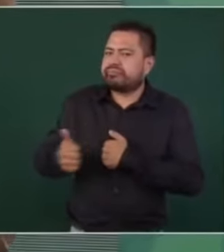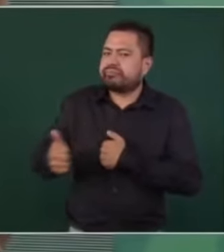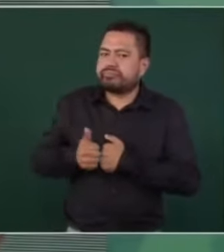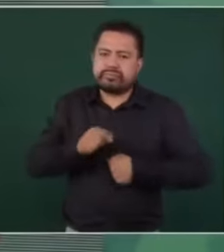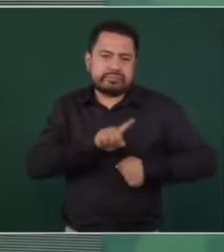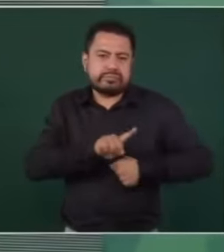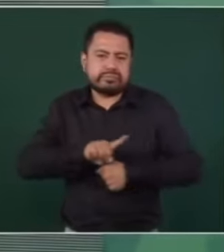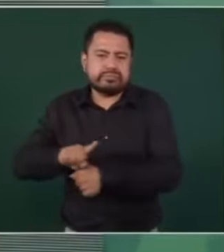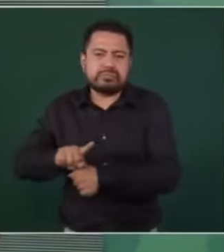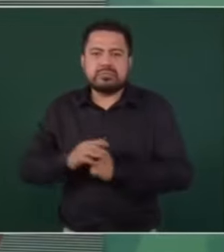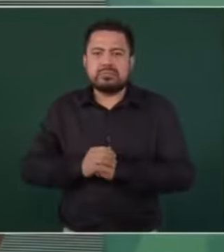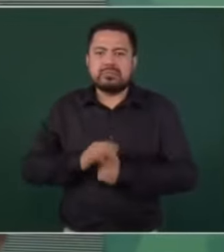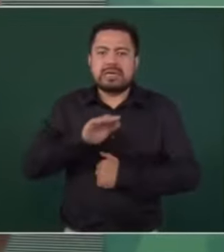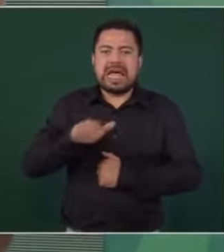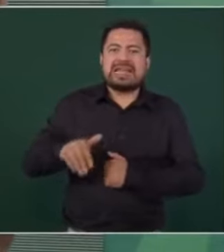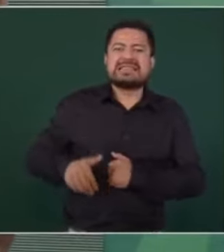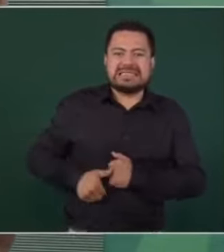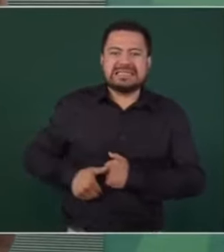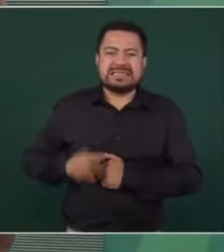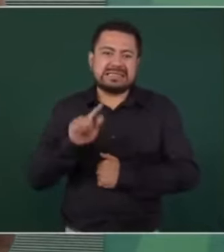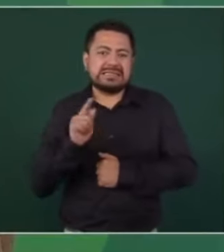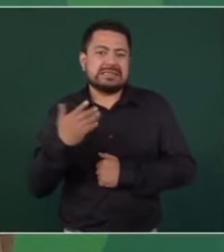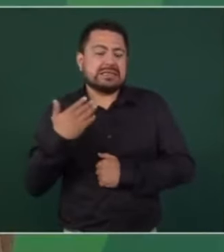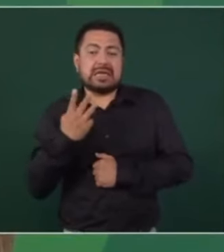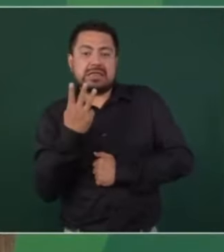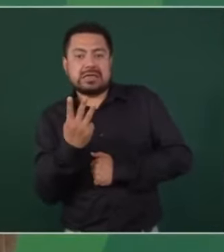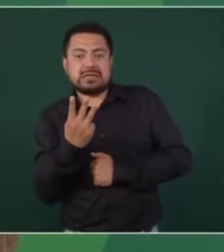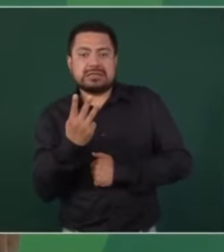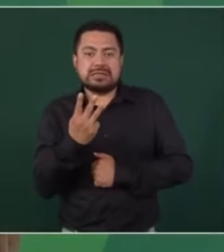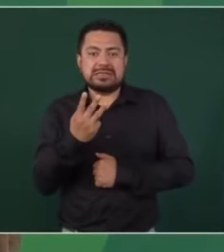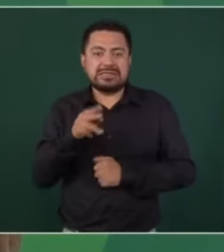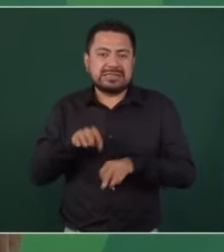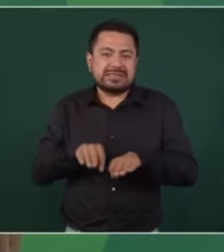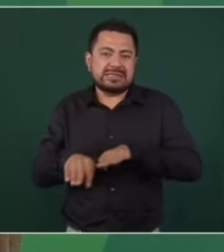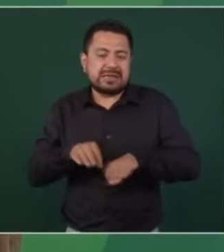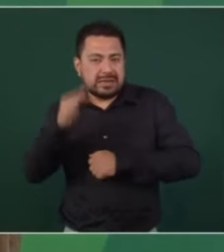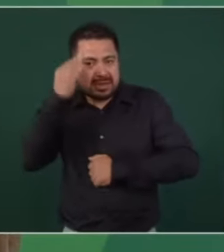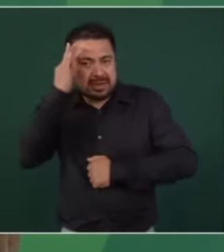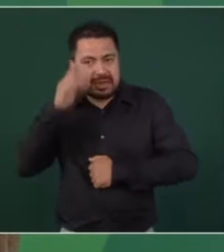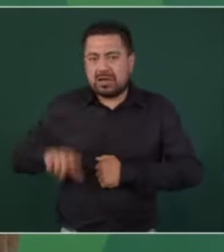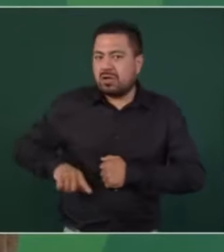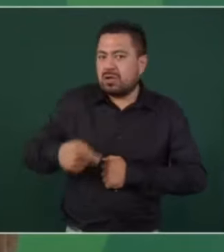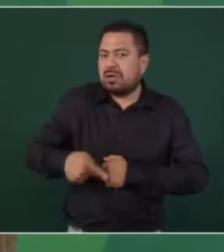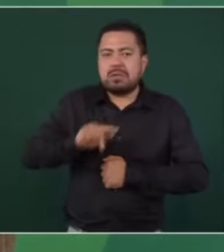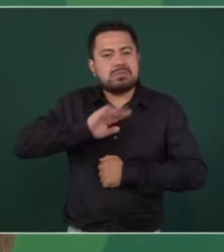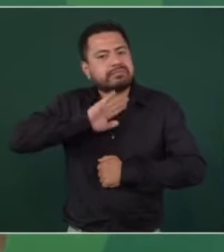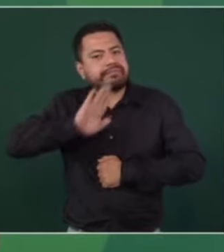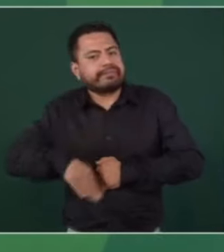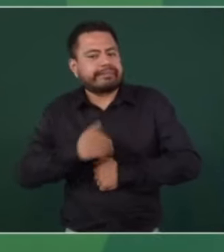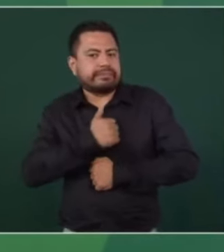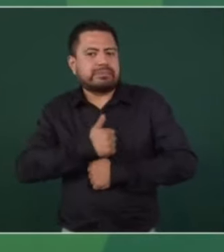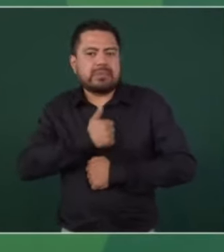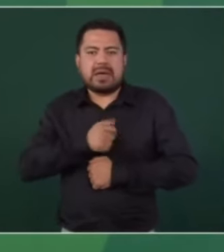los días. Hubo un accidente y tres de estos servidores de la nación fallecieron de